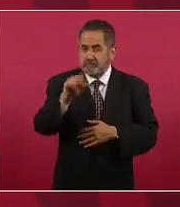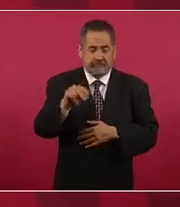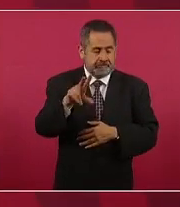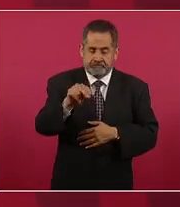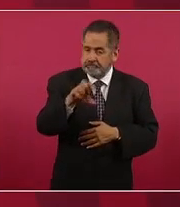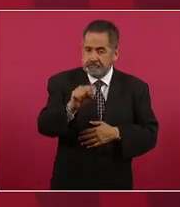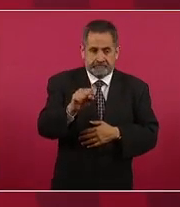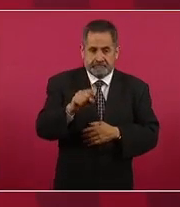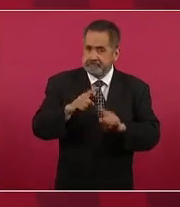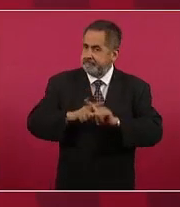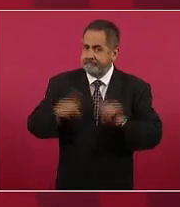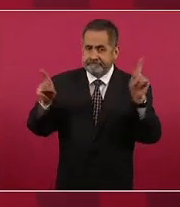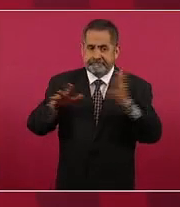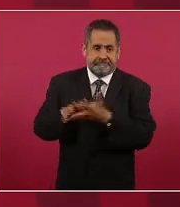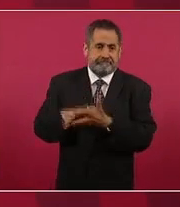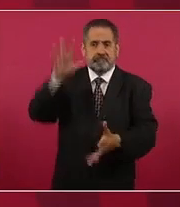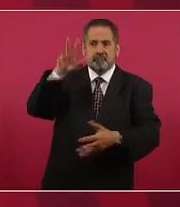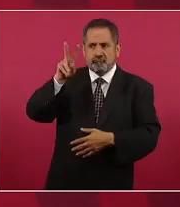mayoría de los periodistas